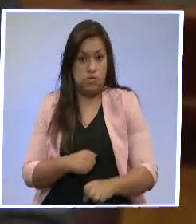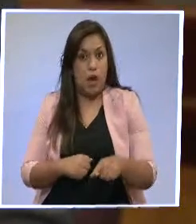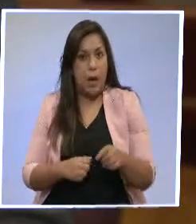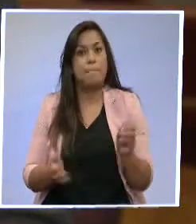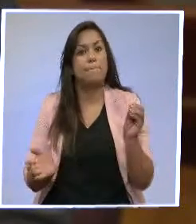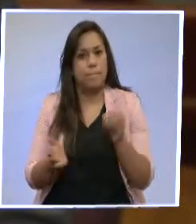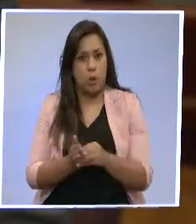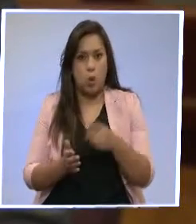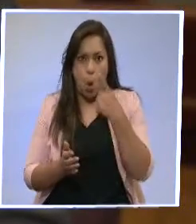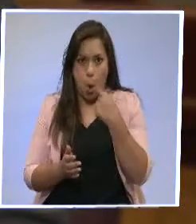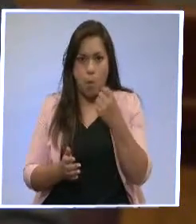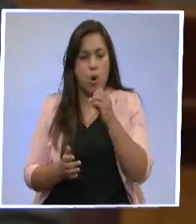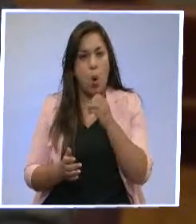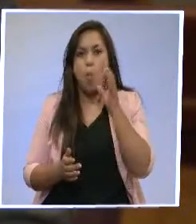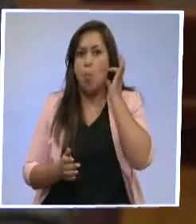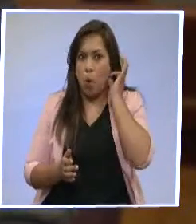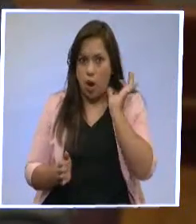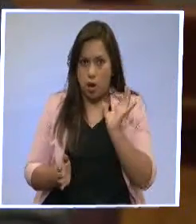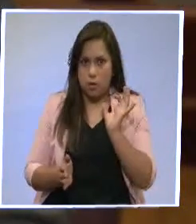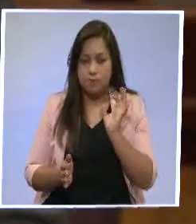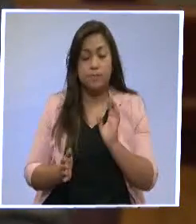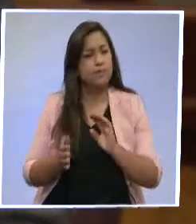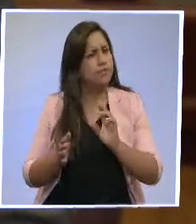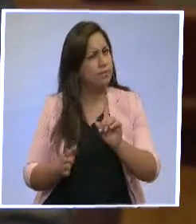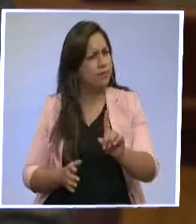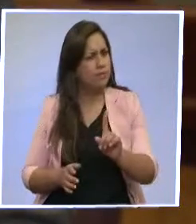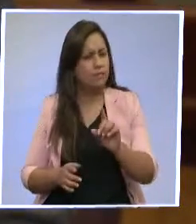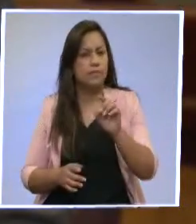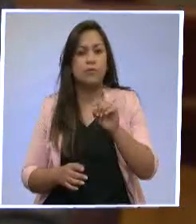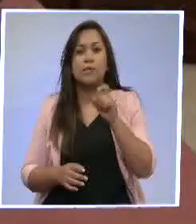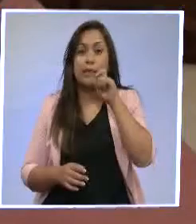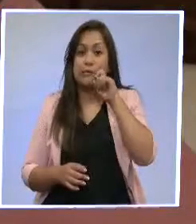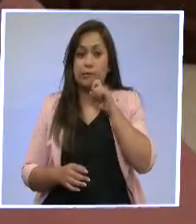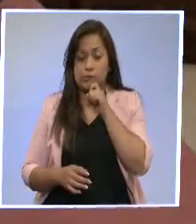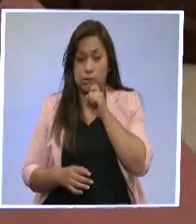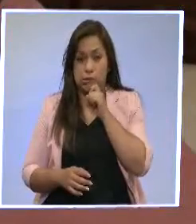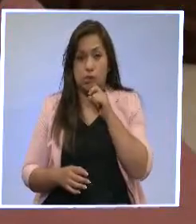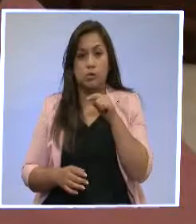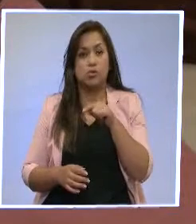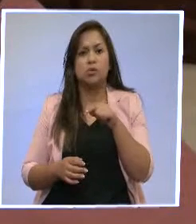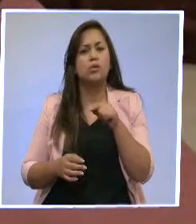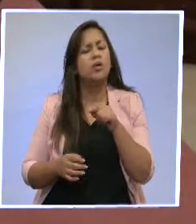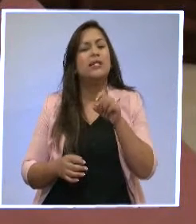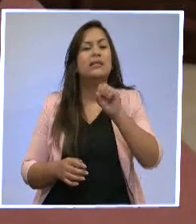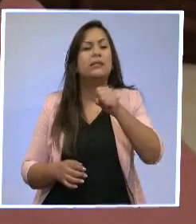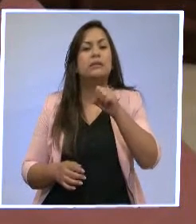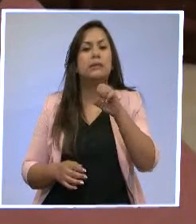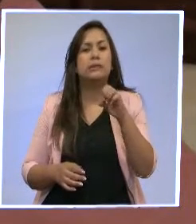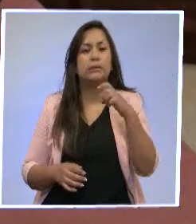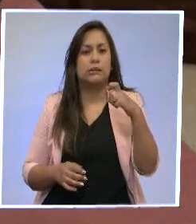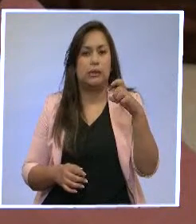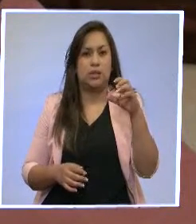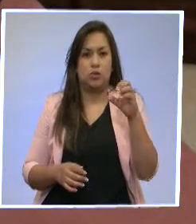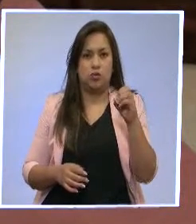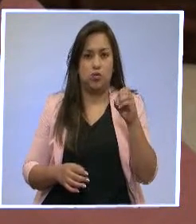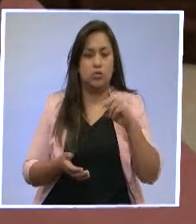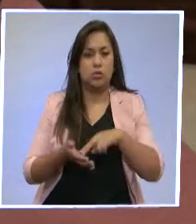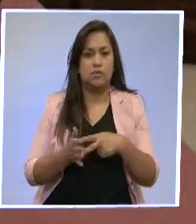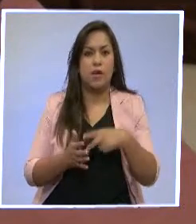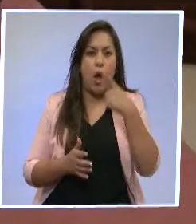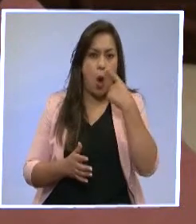consultas del caso y sexo se utiliza para lo que es hombre o mujer. Género se utiliza para